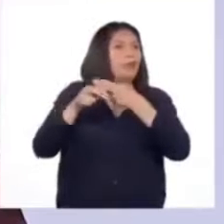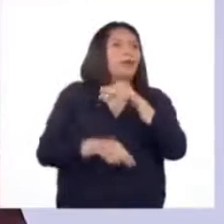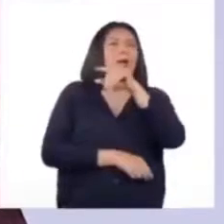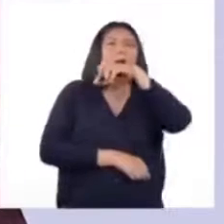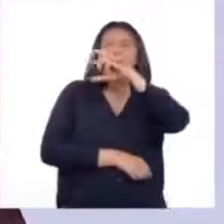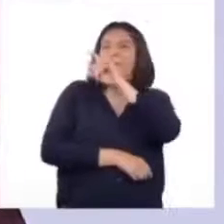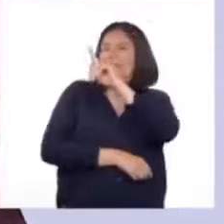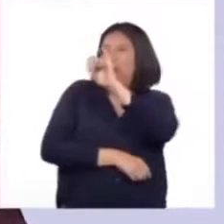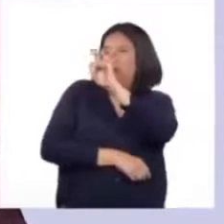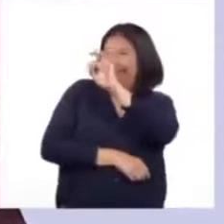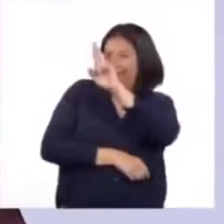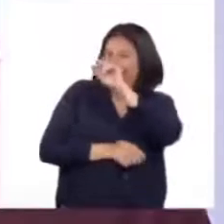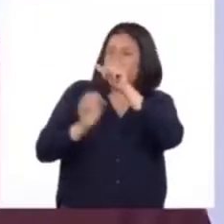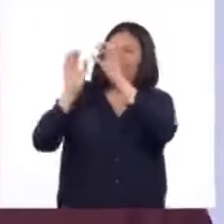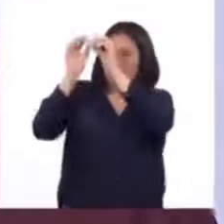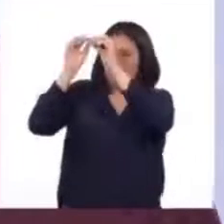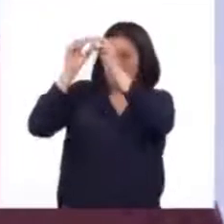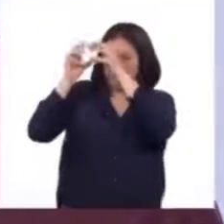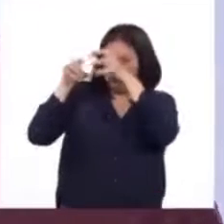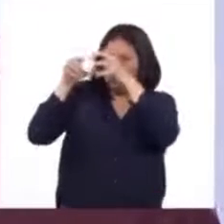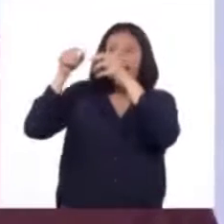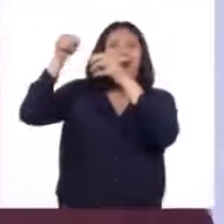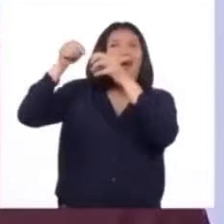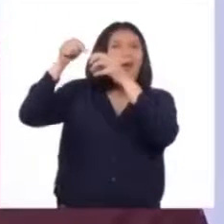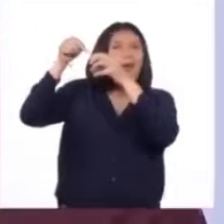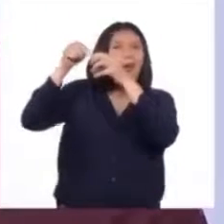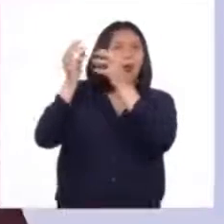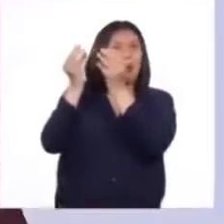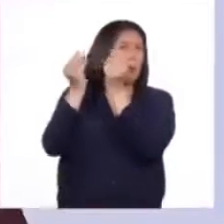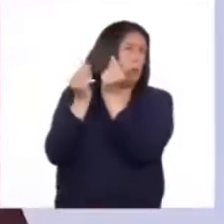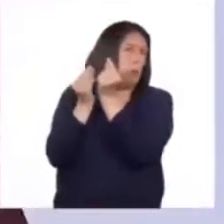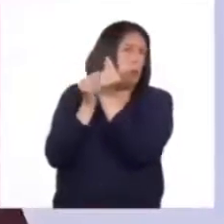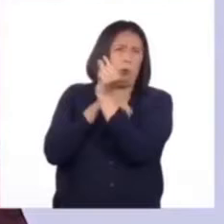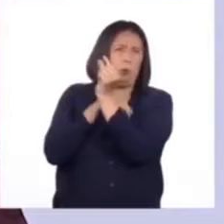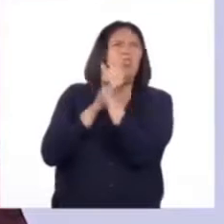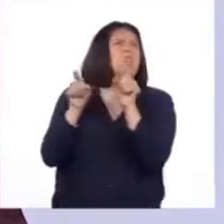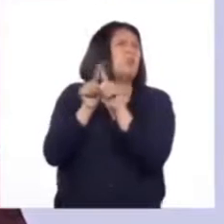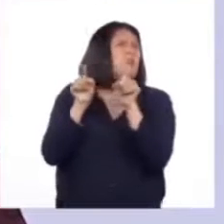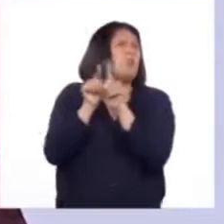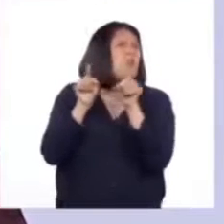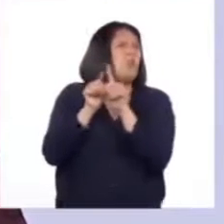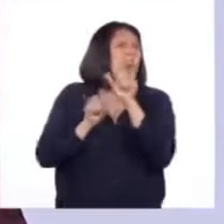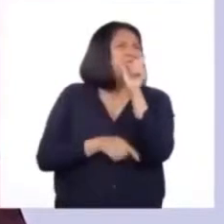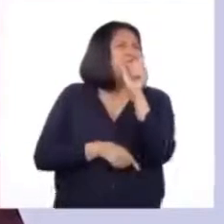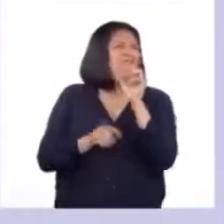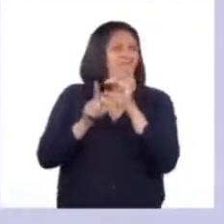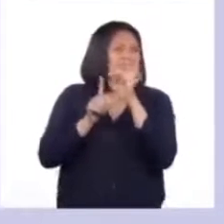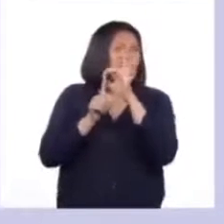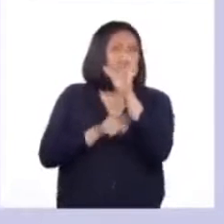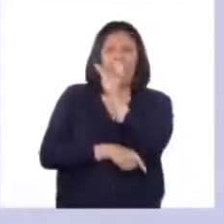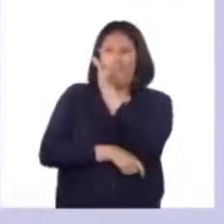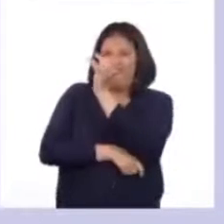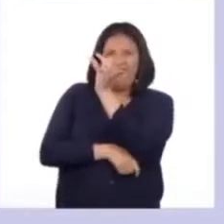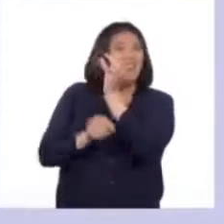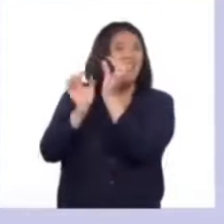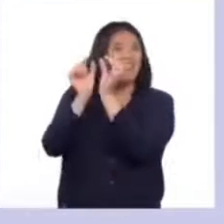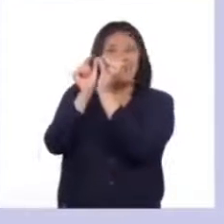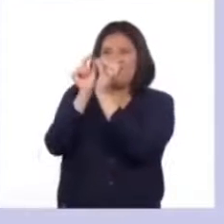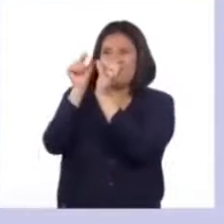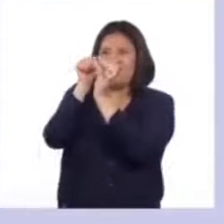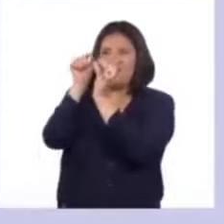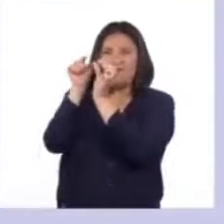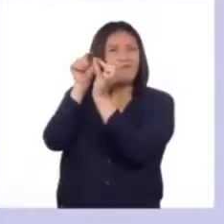pituitaria. Esta glándula es muy pequeña, como el tamaño de un frejol. La glándula